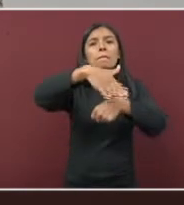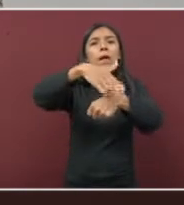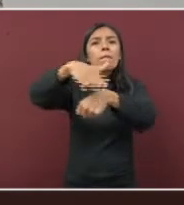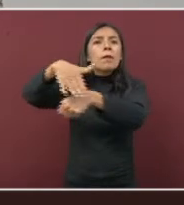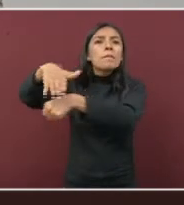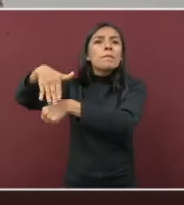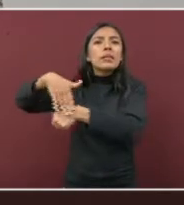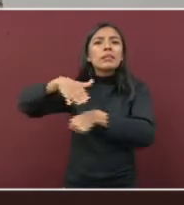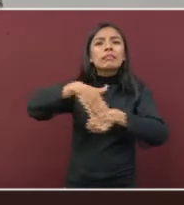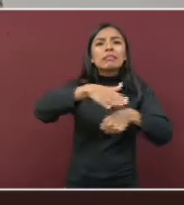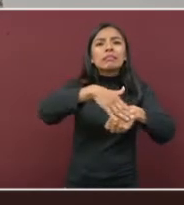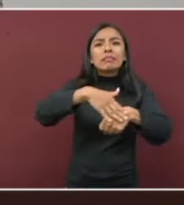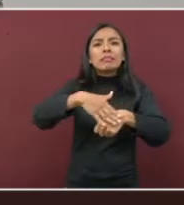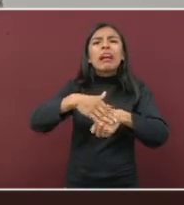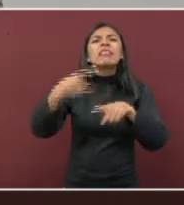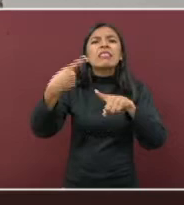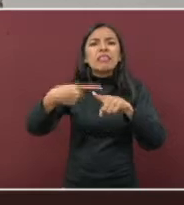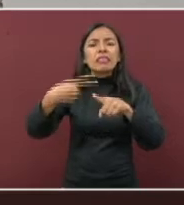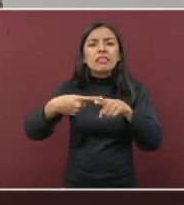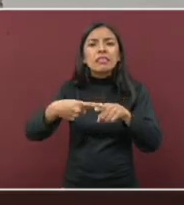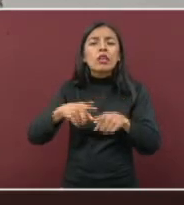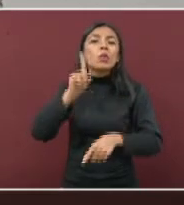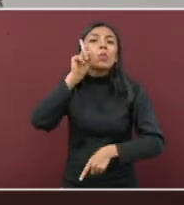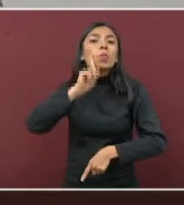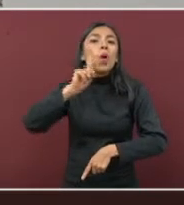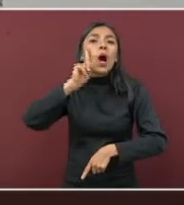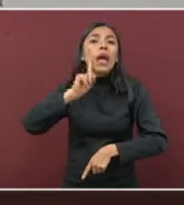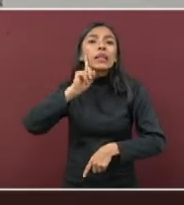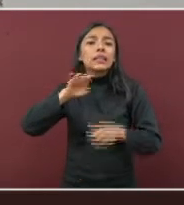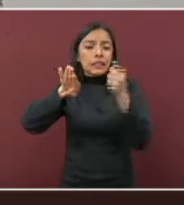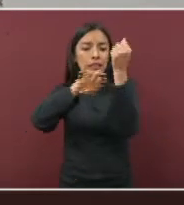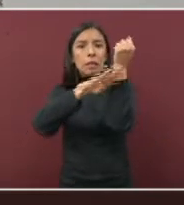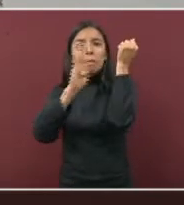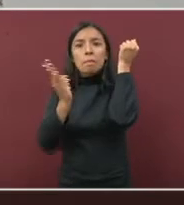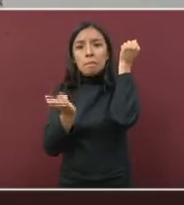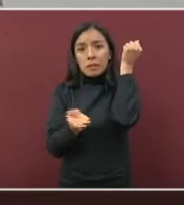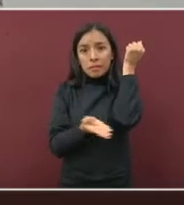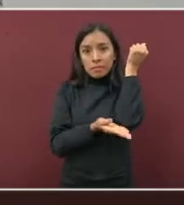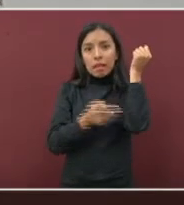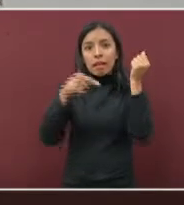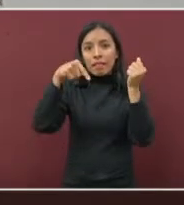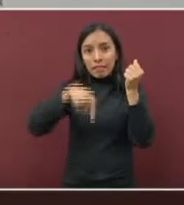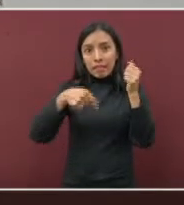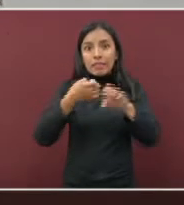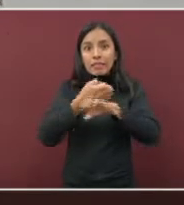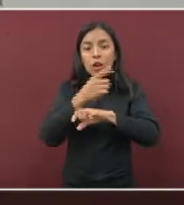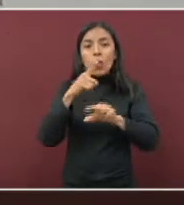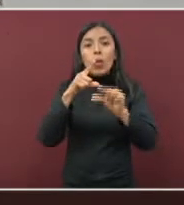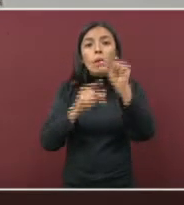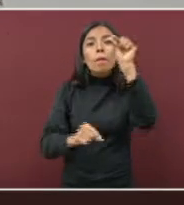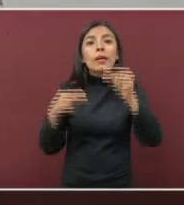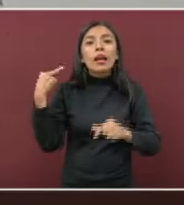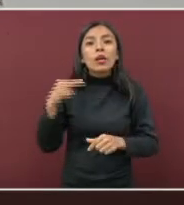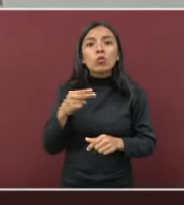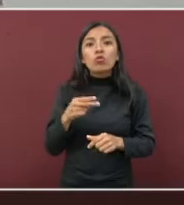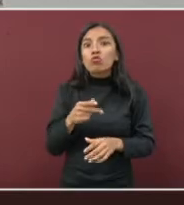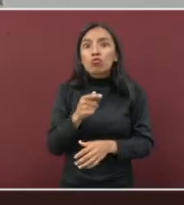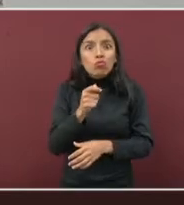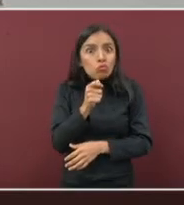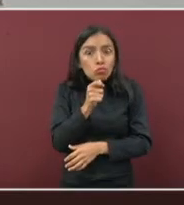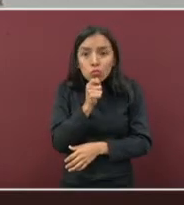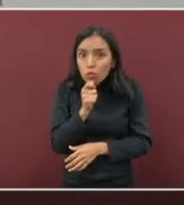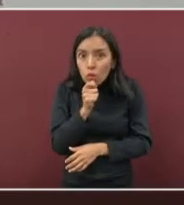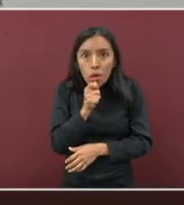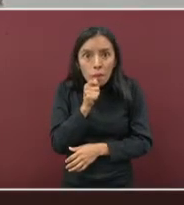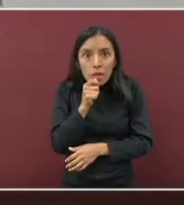convocatoria a las mujeres embarazadas en nuestro estado, que aún no se han vacunado contra COVID